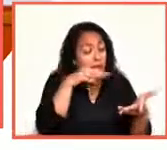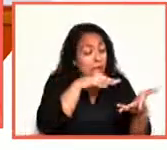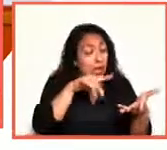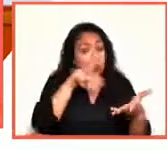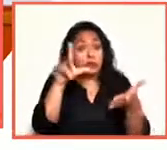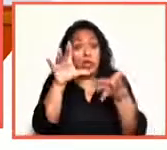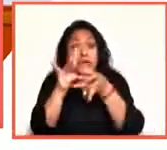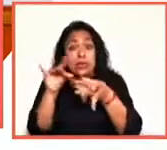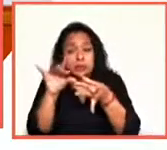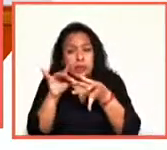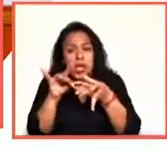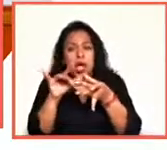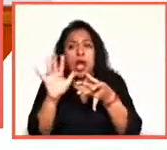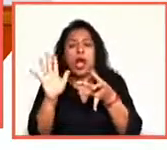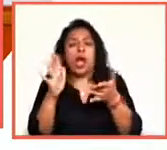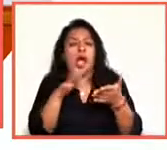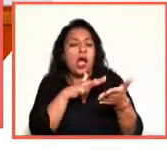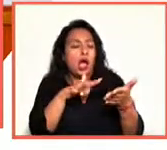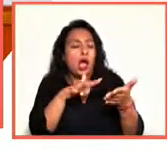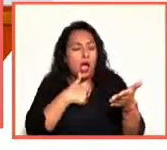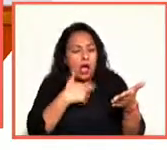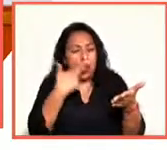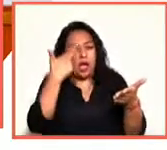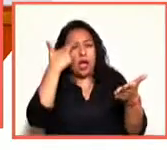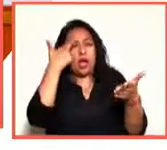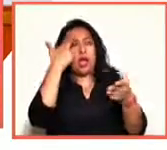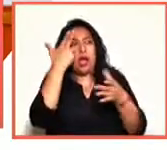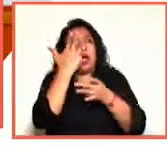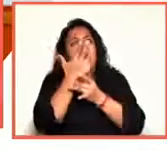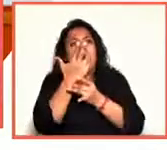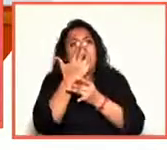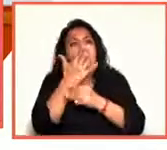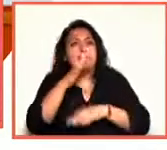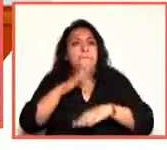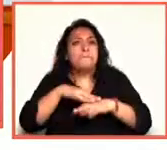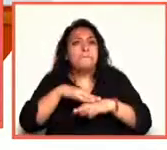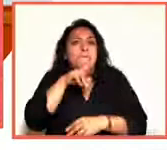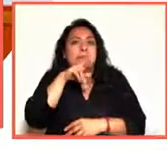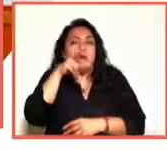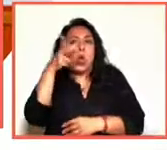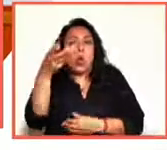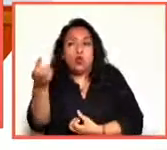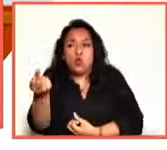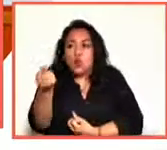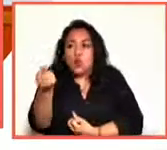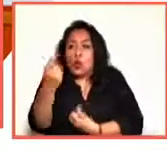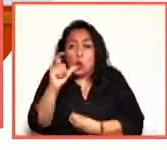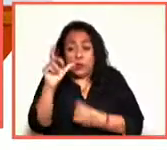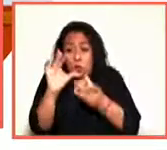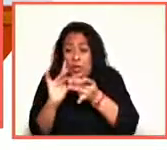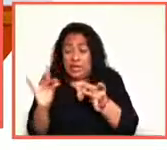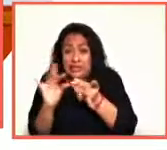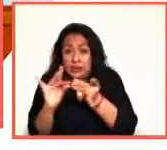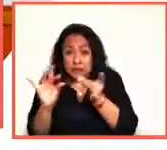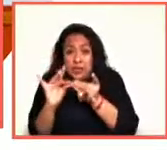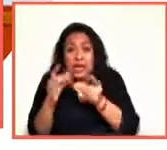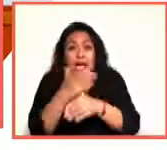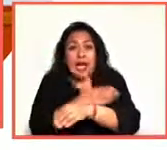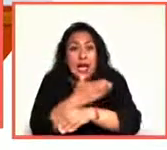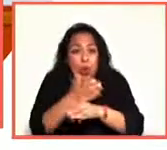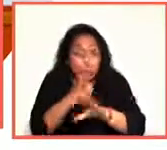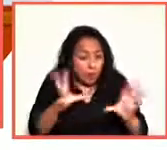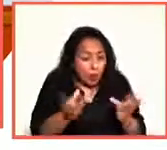experiencia de leerlos, de recordarlos, de citarlos, aumenta, se enriquece, ¿no? La explicación muchas veces acompaña al poema.